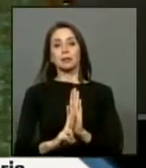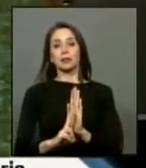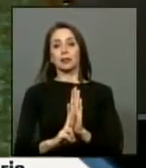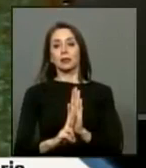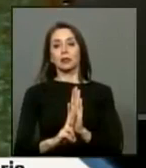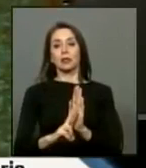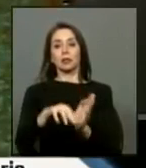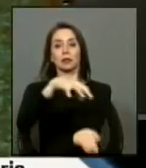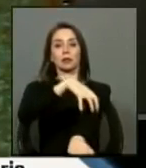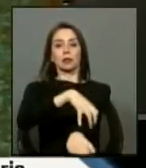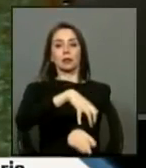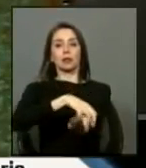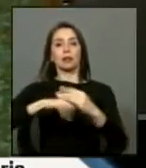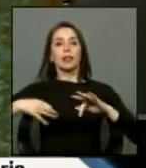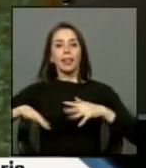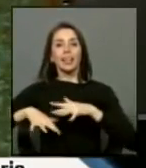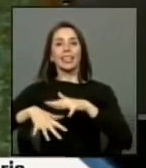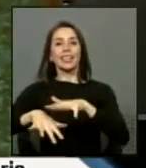Los Ríos.